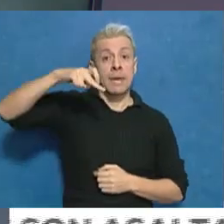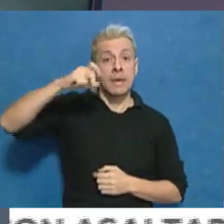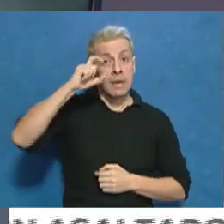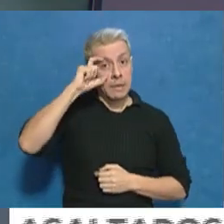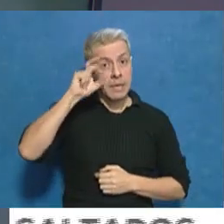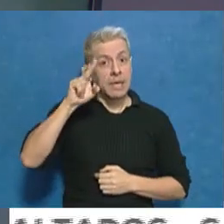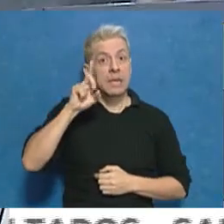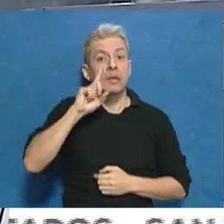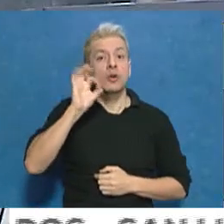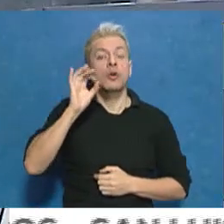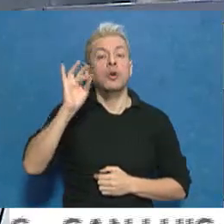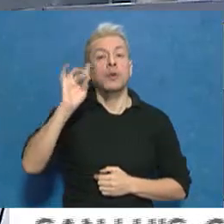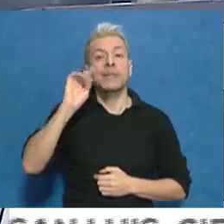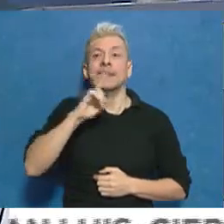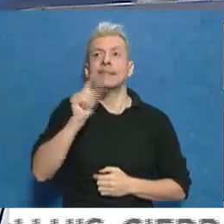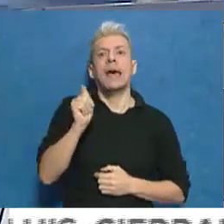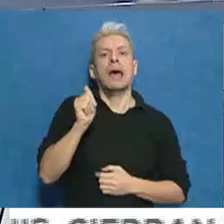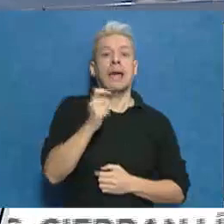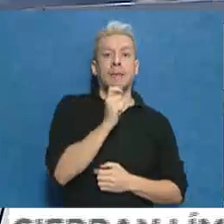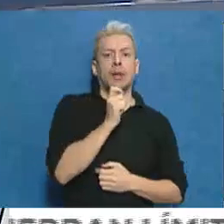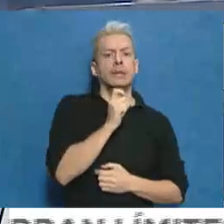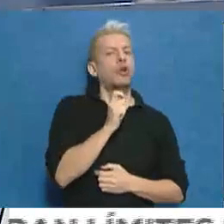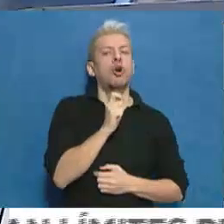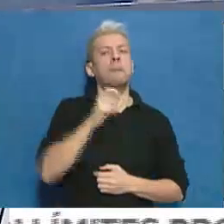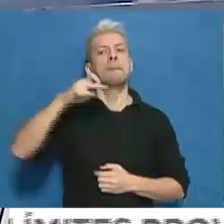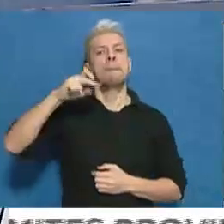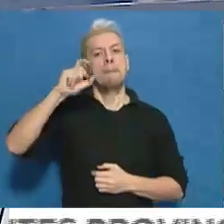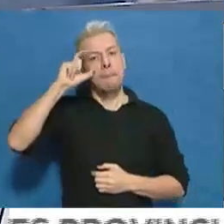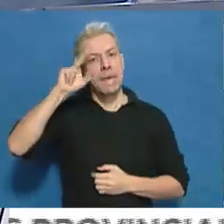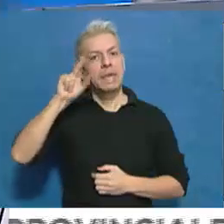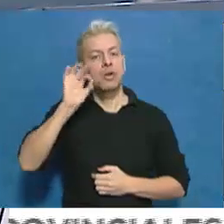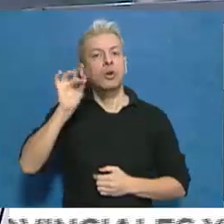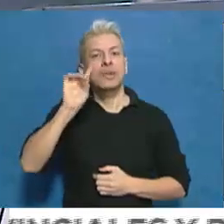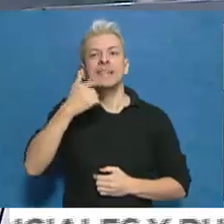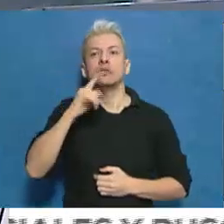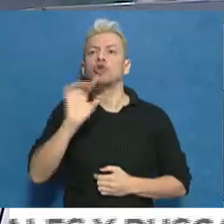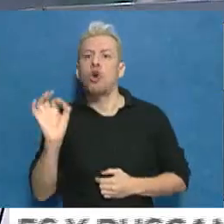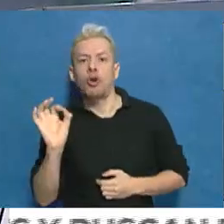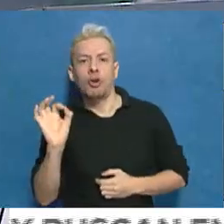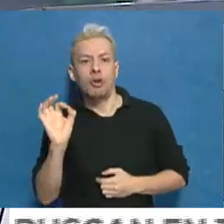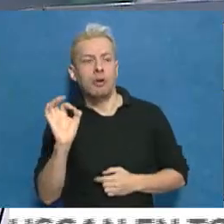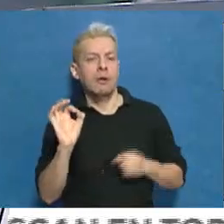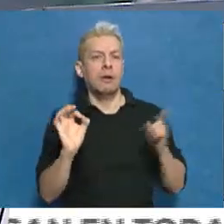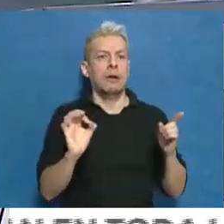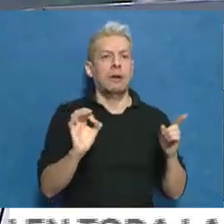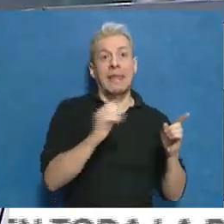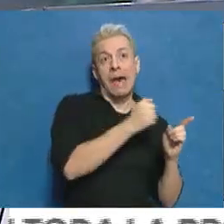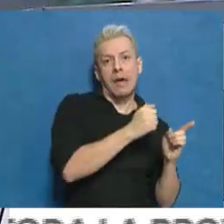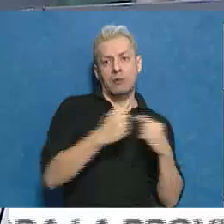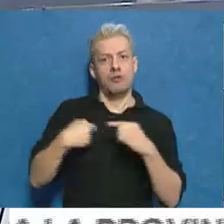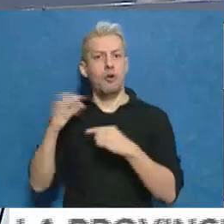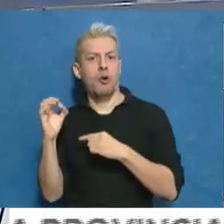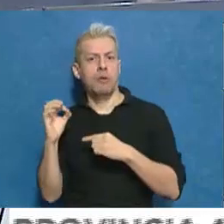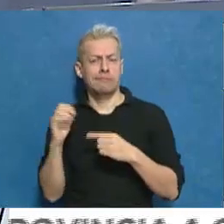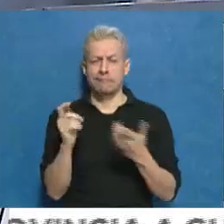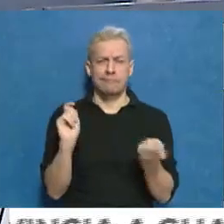sería un periodista. periodista, claro, periodista. Si usted es periodista, yo sería periodista. Es una cosa así, más o menos. Desde